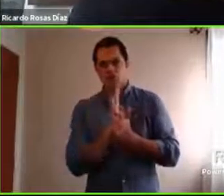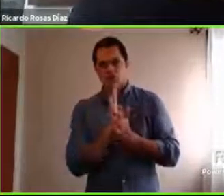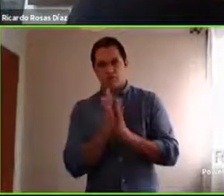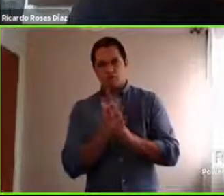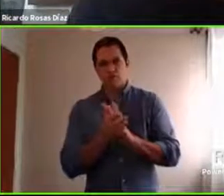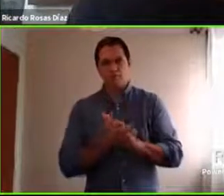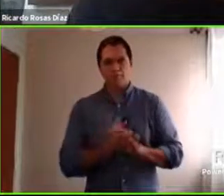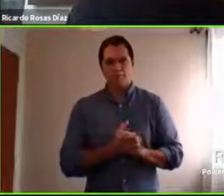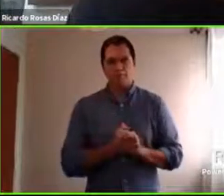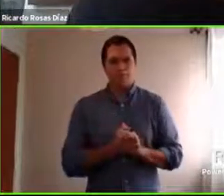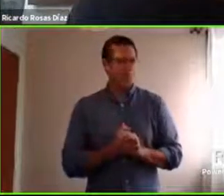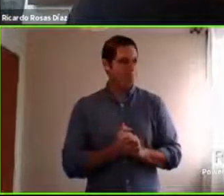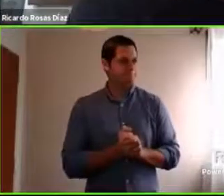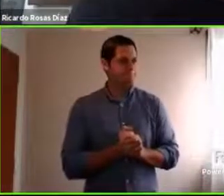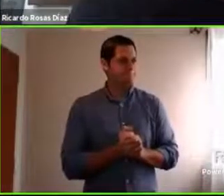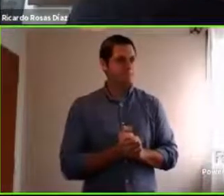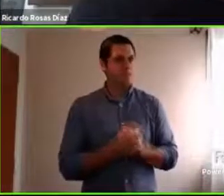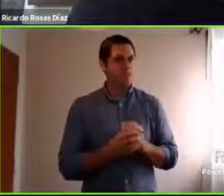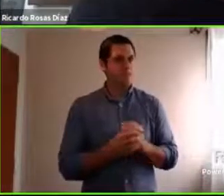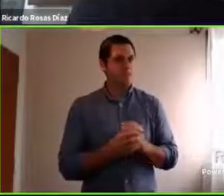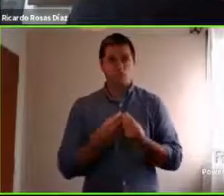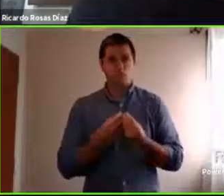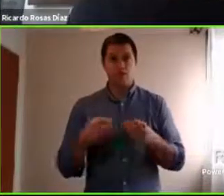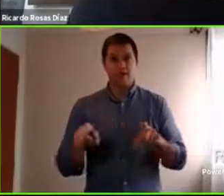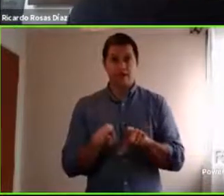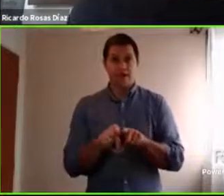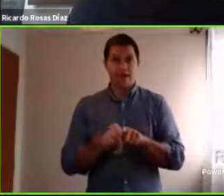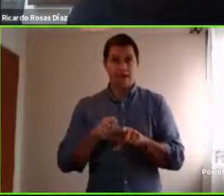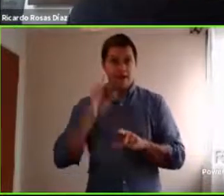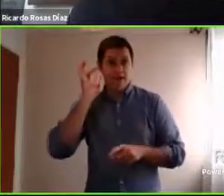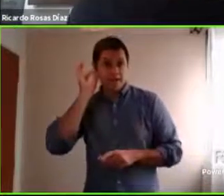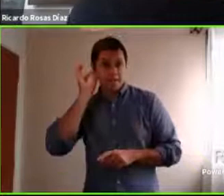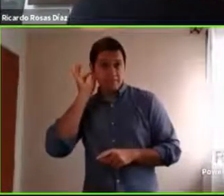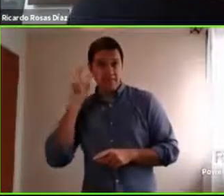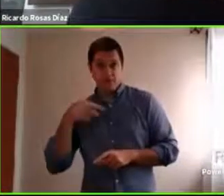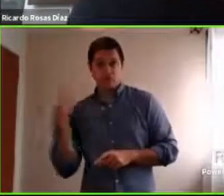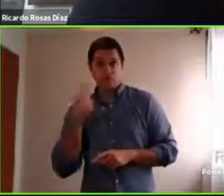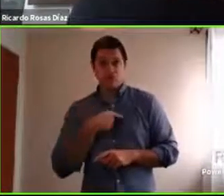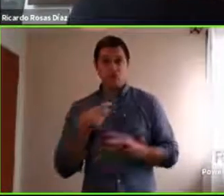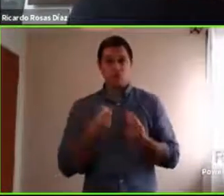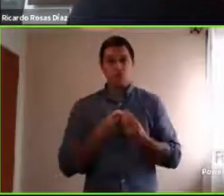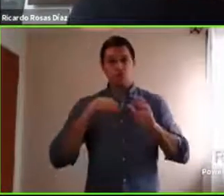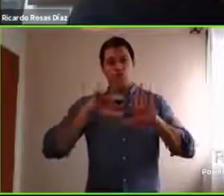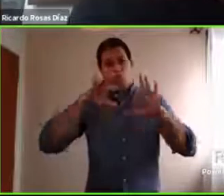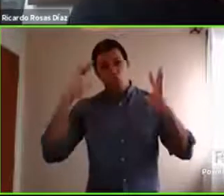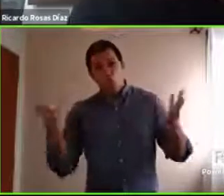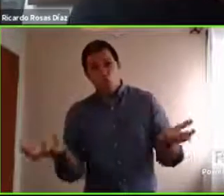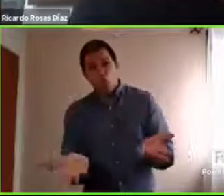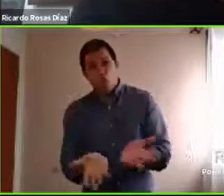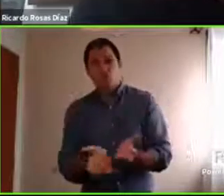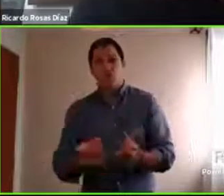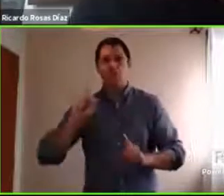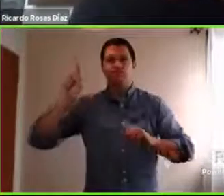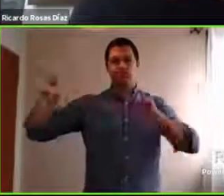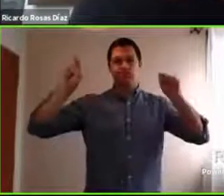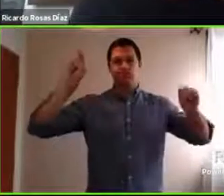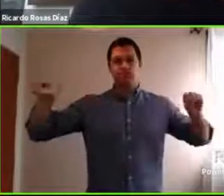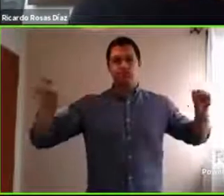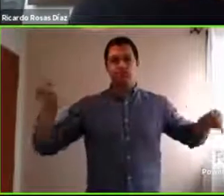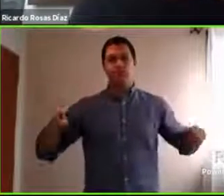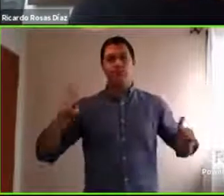tengo somos muchas hermanas nosotras muchas están distribuidas por el mundo y algunas de ellas están viviendo en países